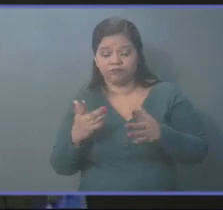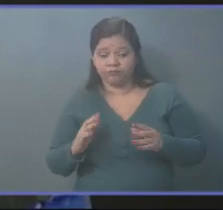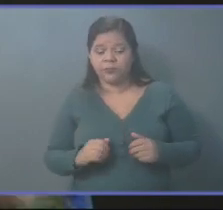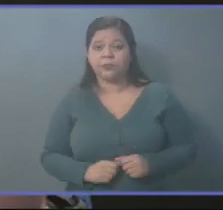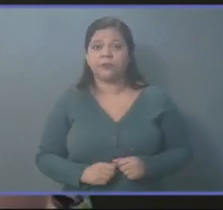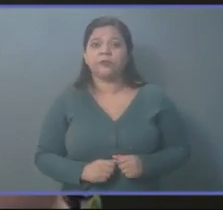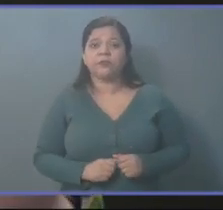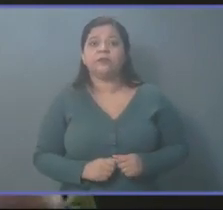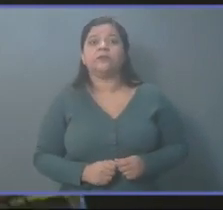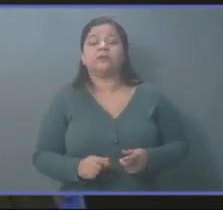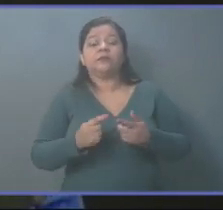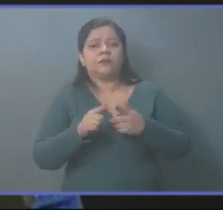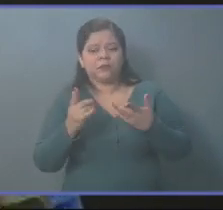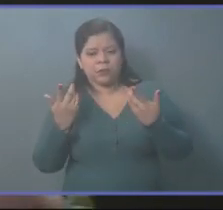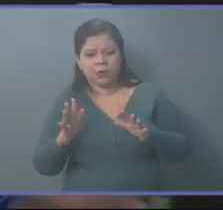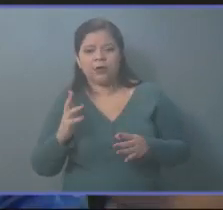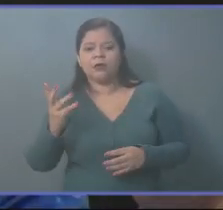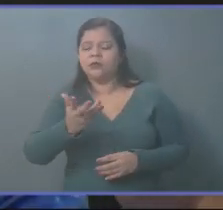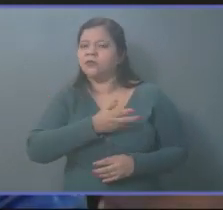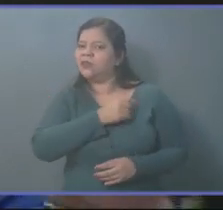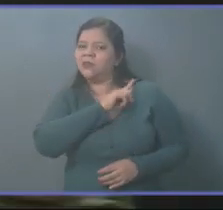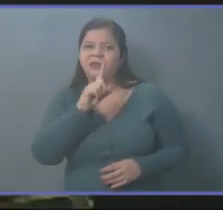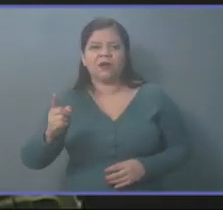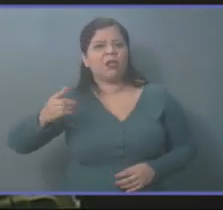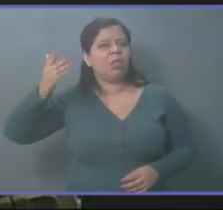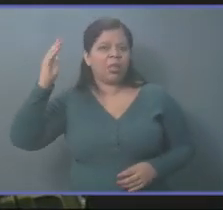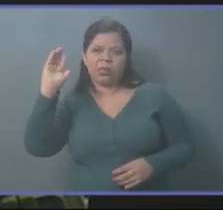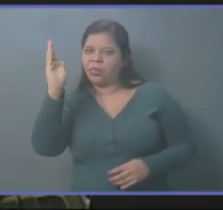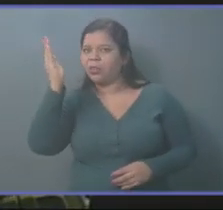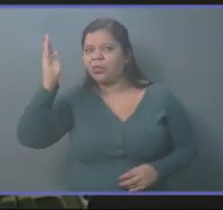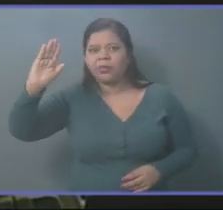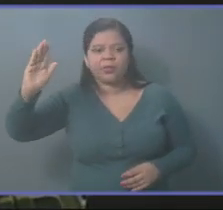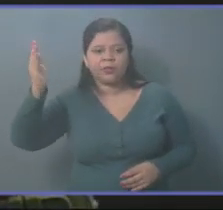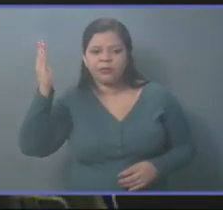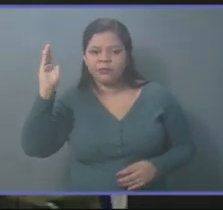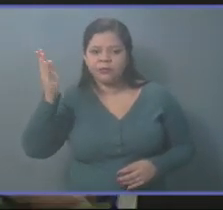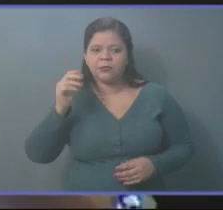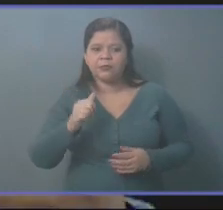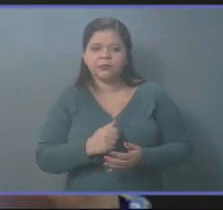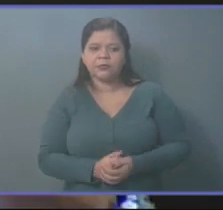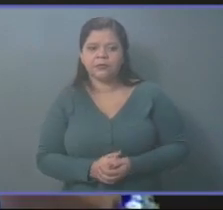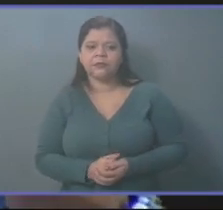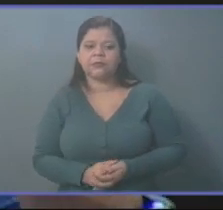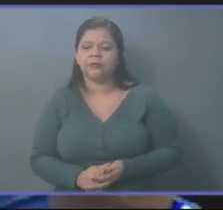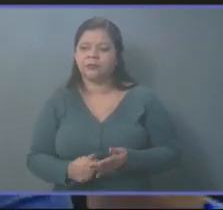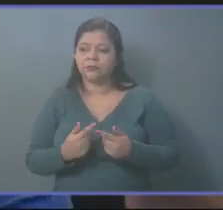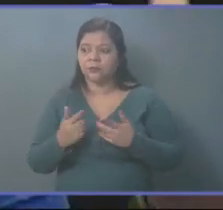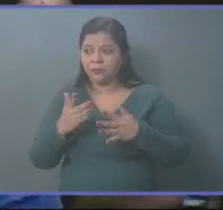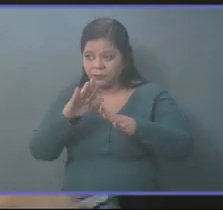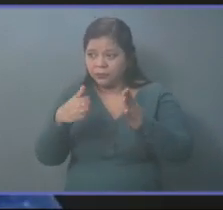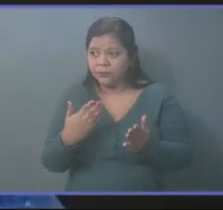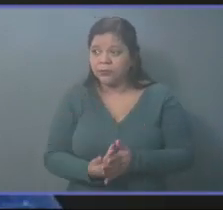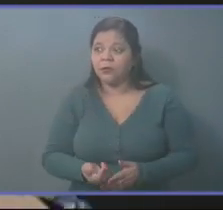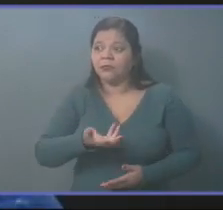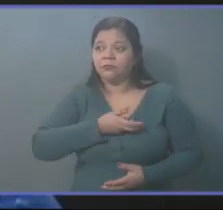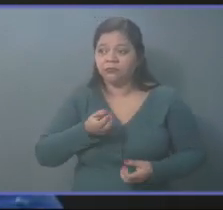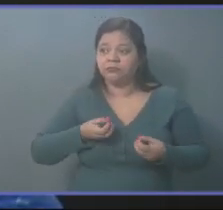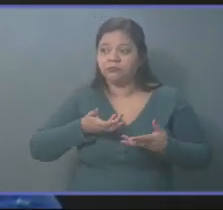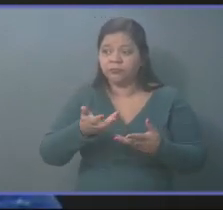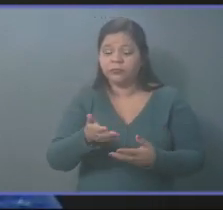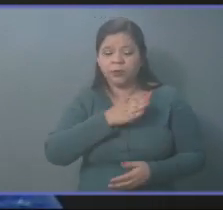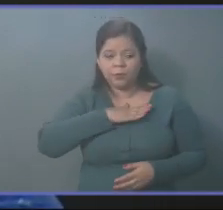Pero dejémonos de esos discursos, de esos chantajes, porque aquí quedó